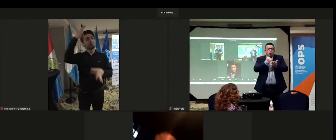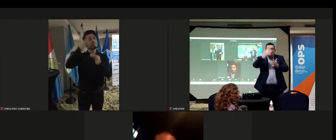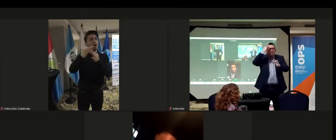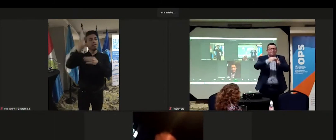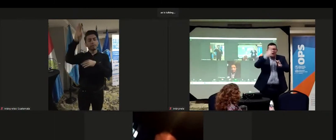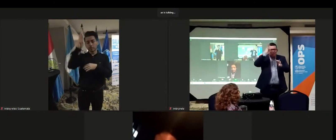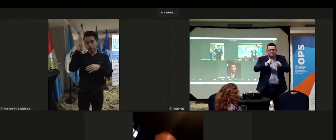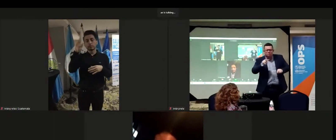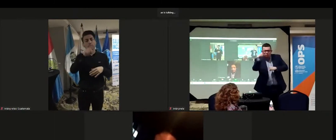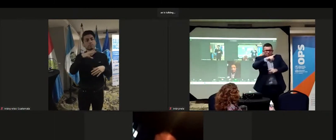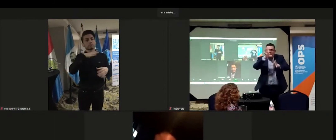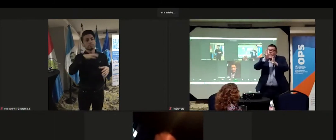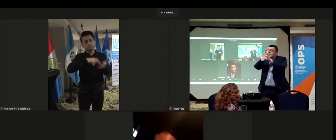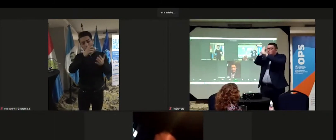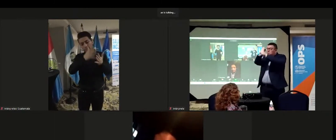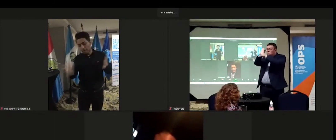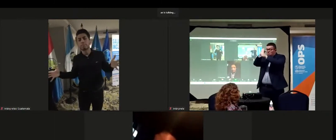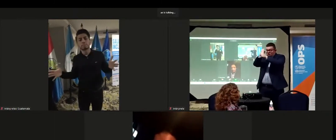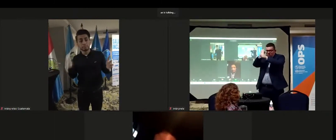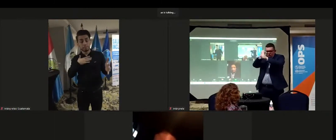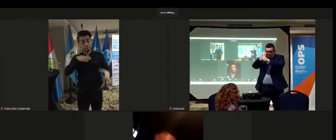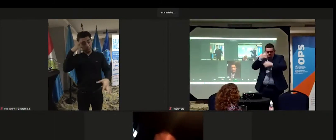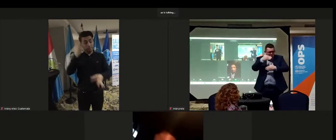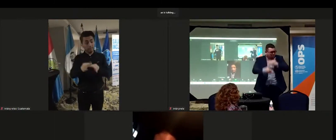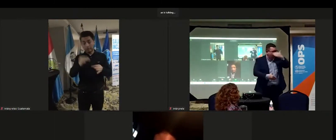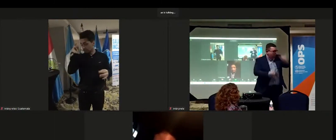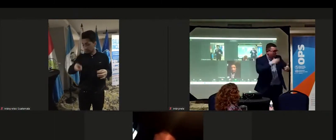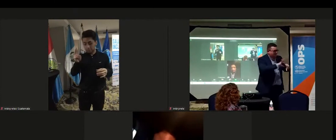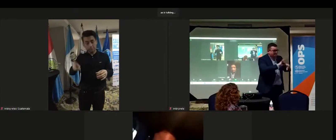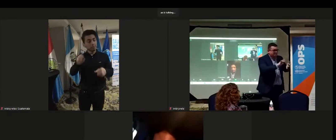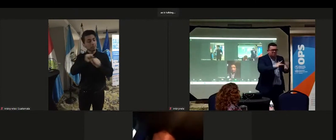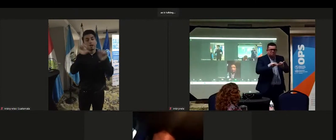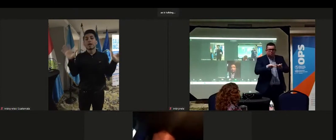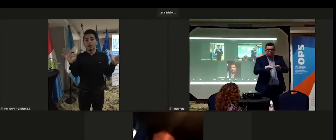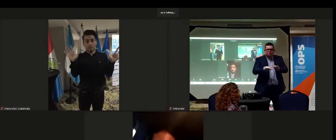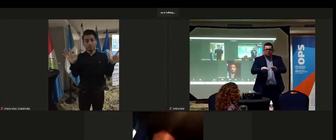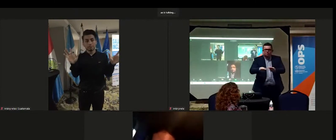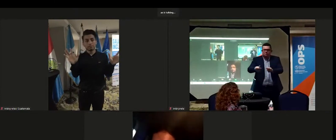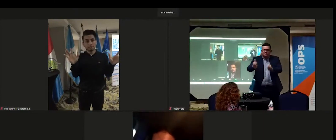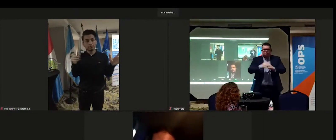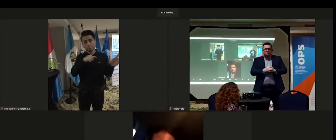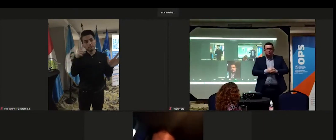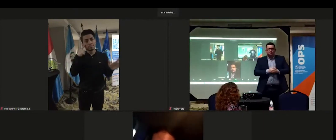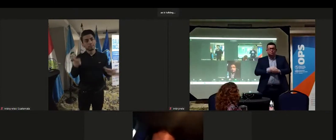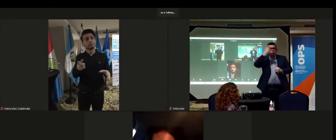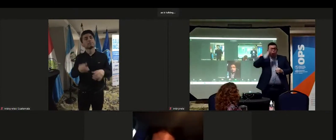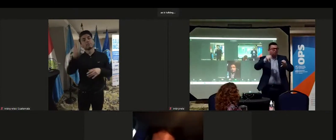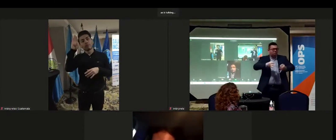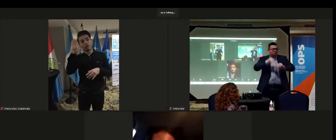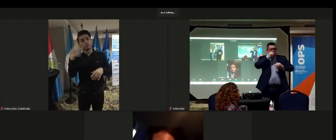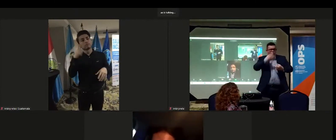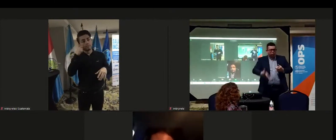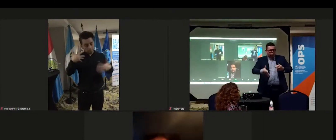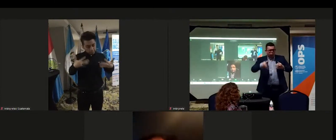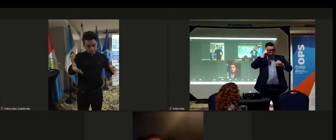planes, y nuestra fe tiene que estar siempre clara y precisa en Dios, y todas las cosas van a ir